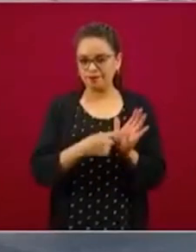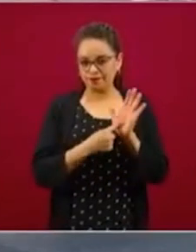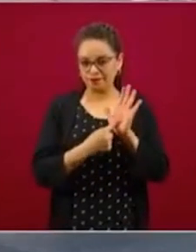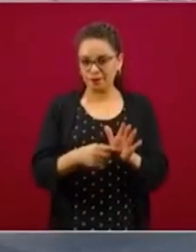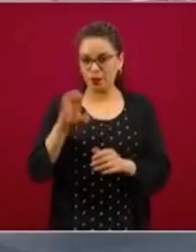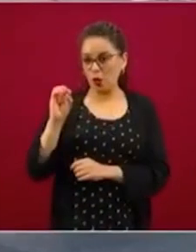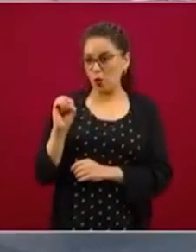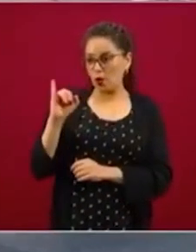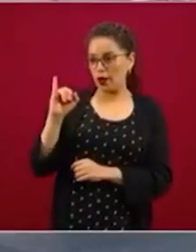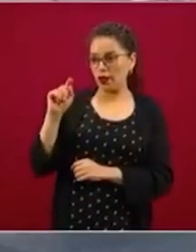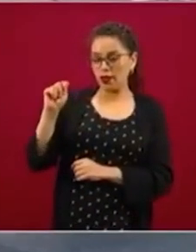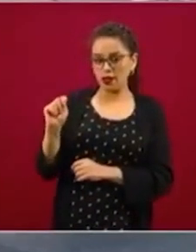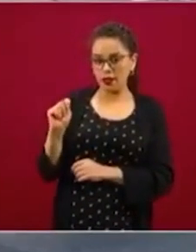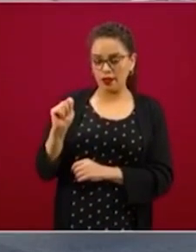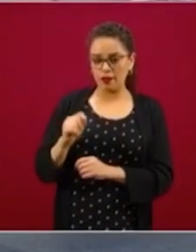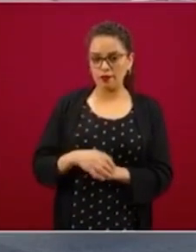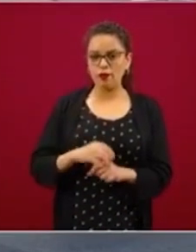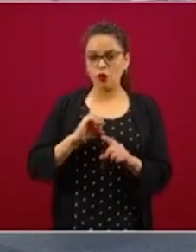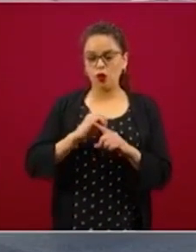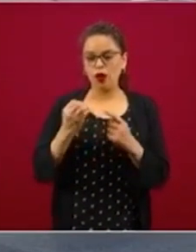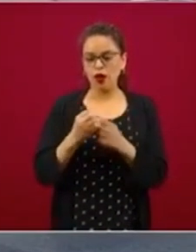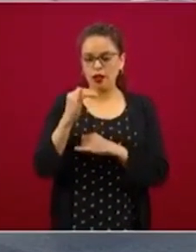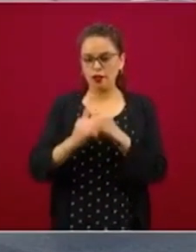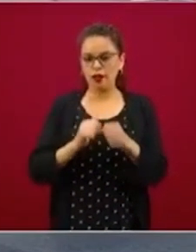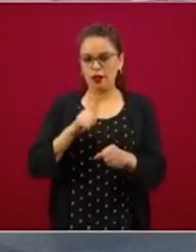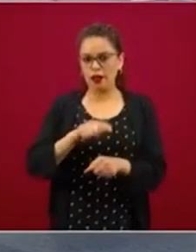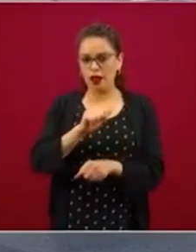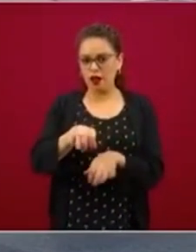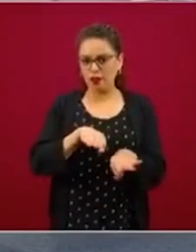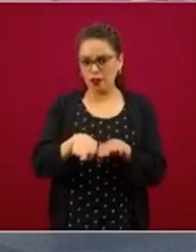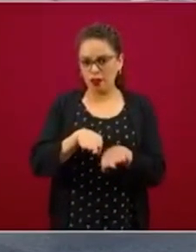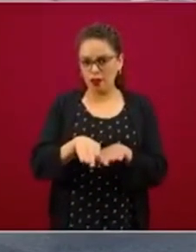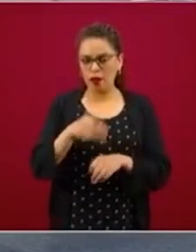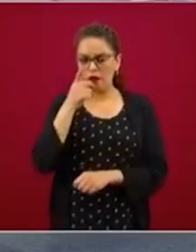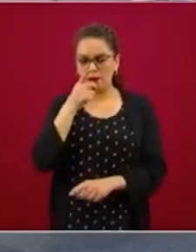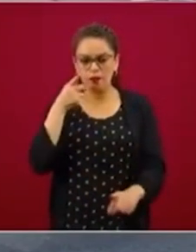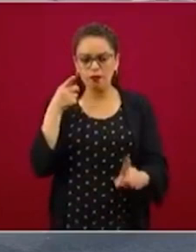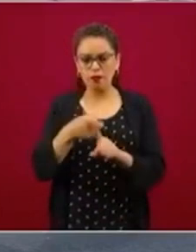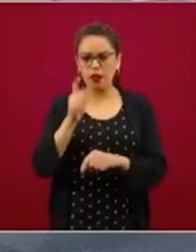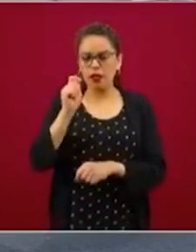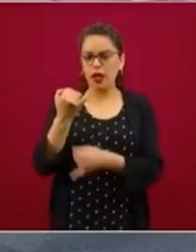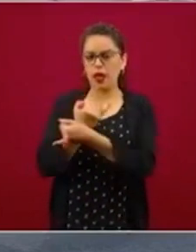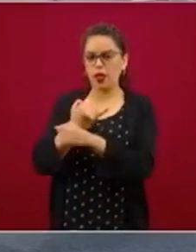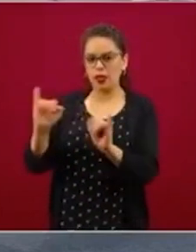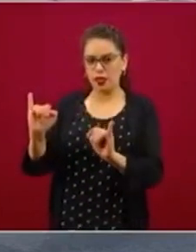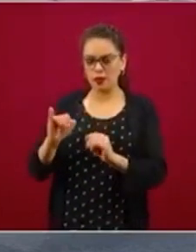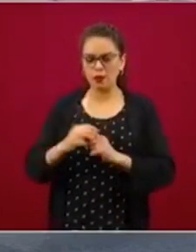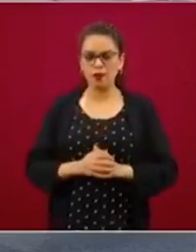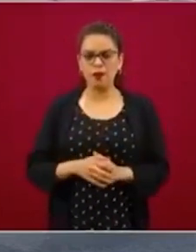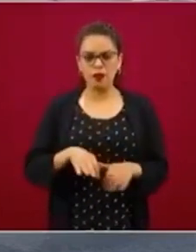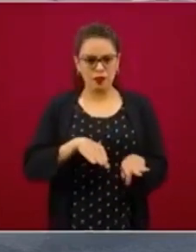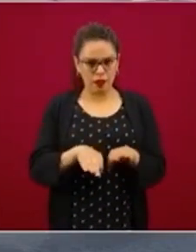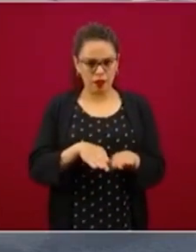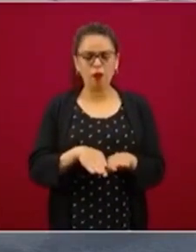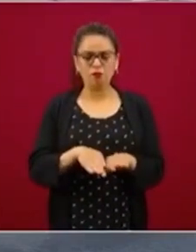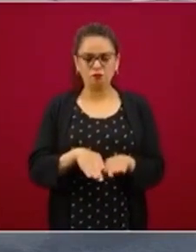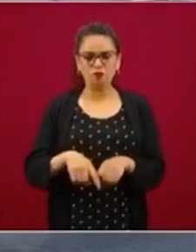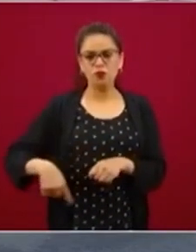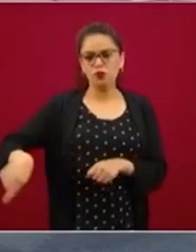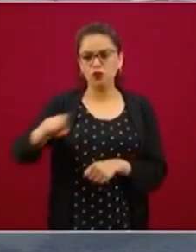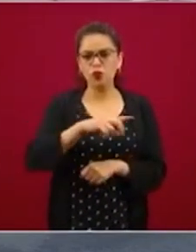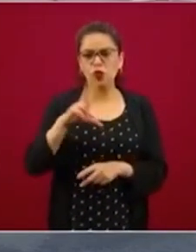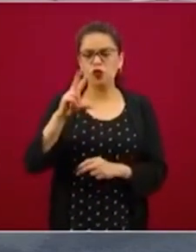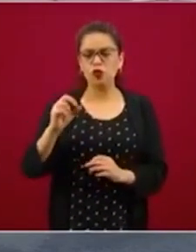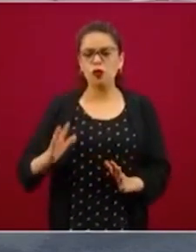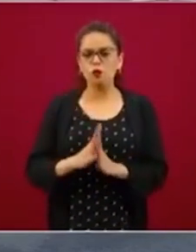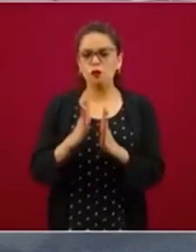La Organización Internacional del Trabajo identifica a los trabajadores independientes como todos aquellos que no participan en una